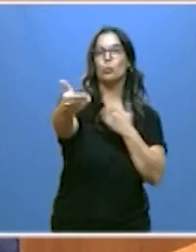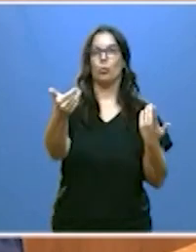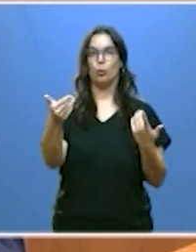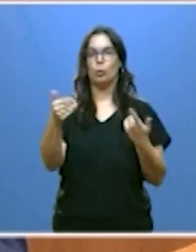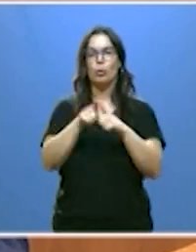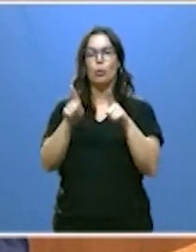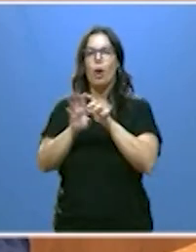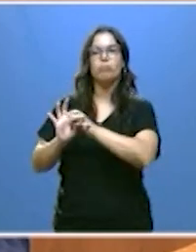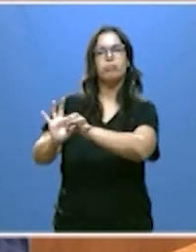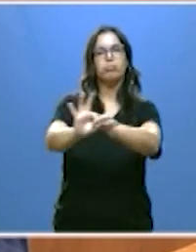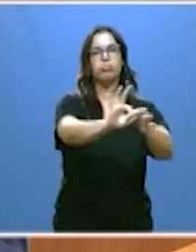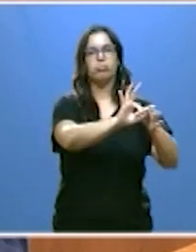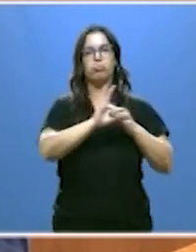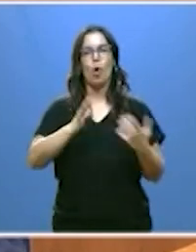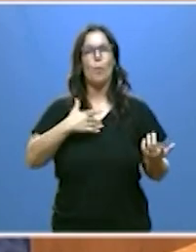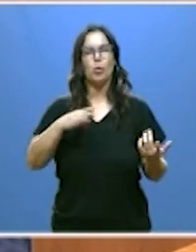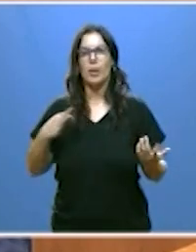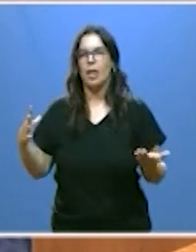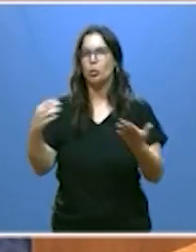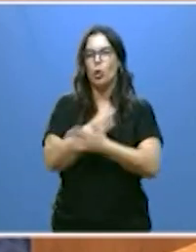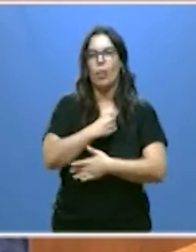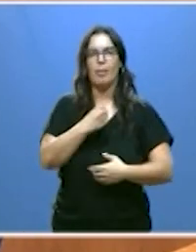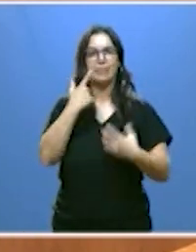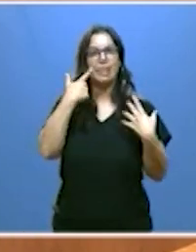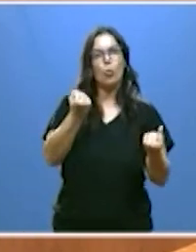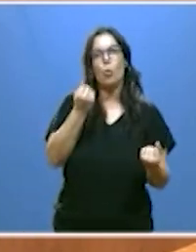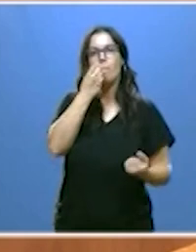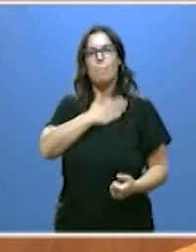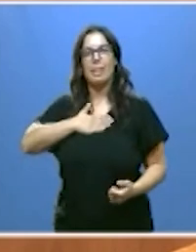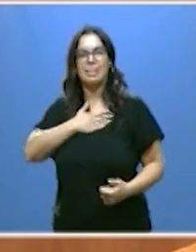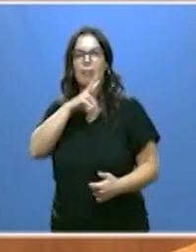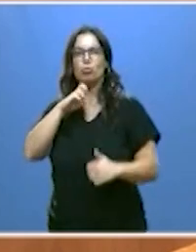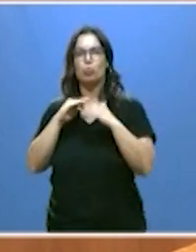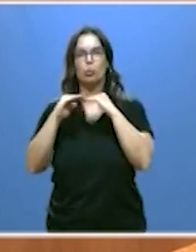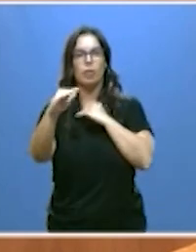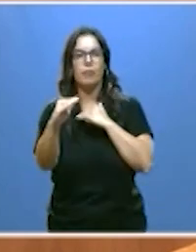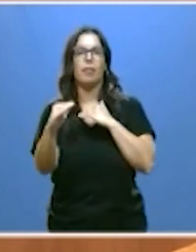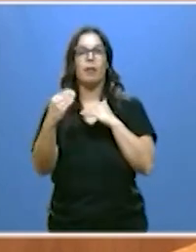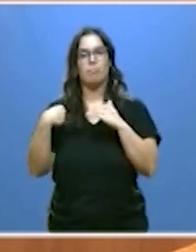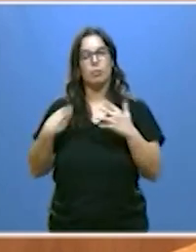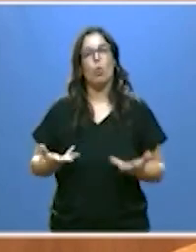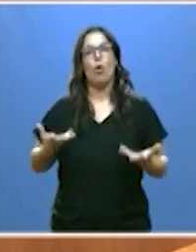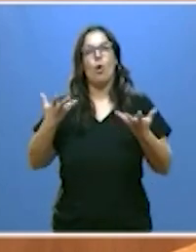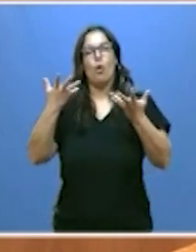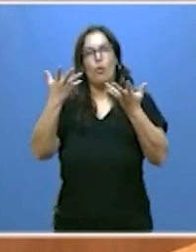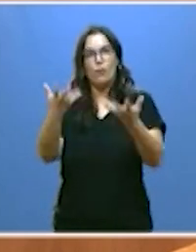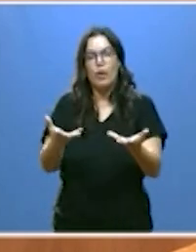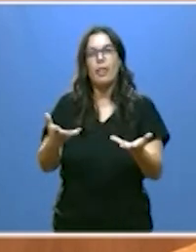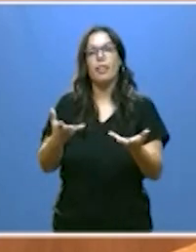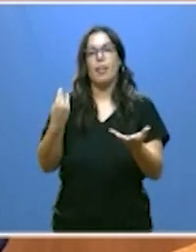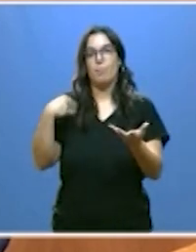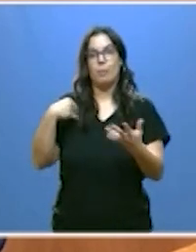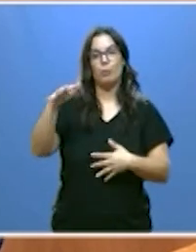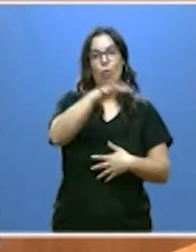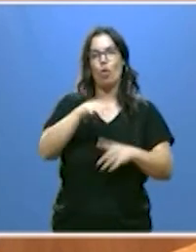con todas las posibilidades de salud, de bienestar y de sostenibilidad que ofrece nuestro incomparable marco